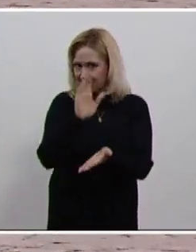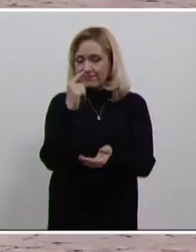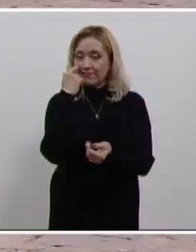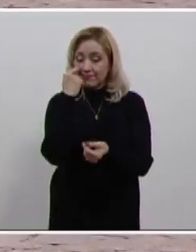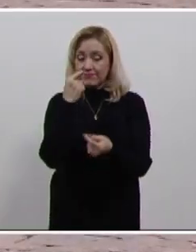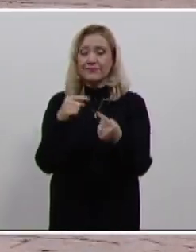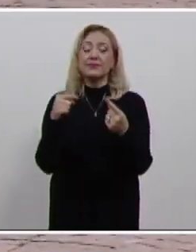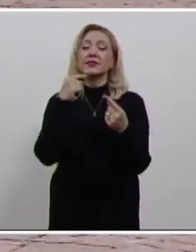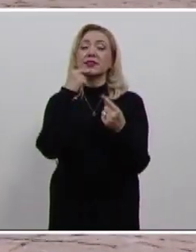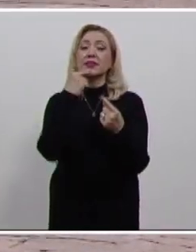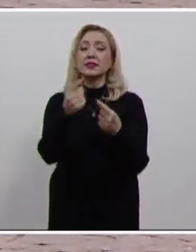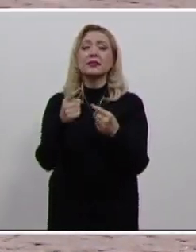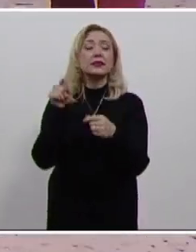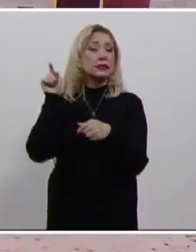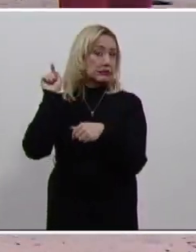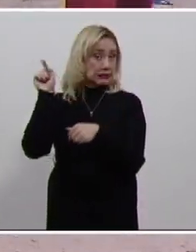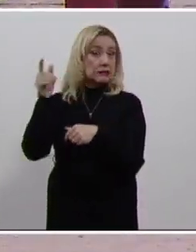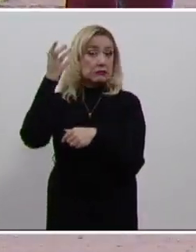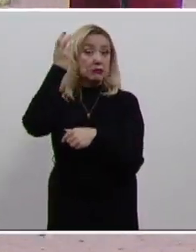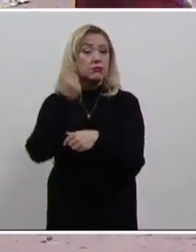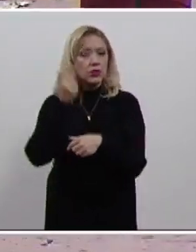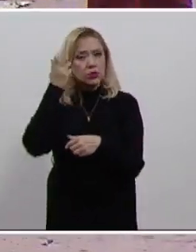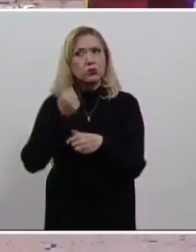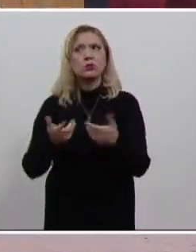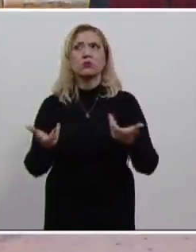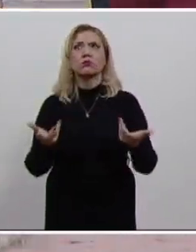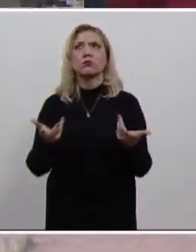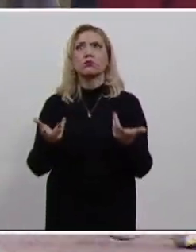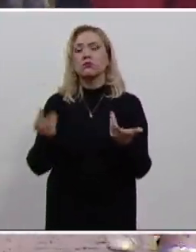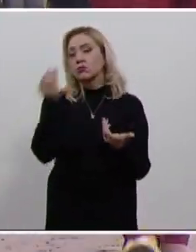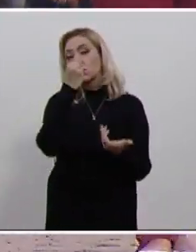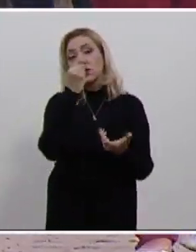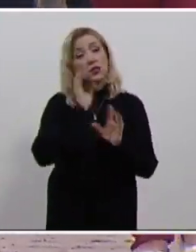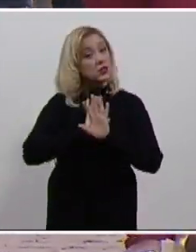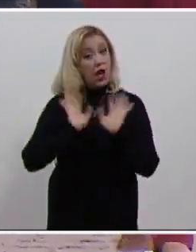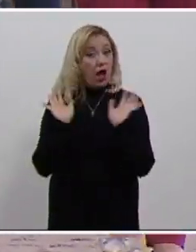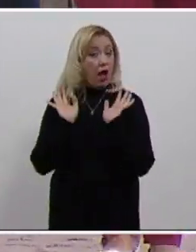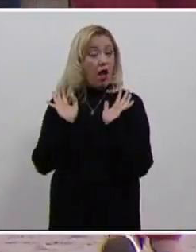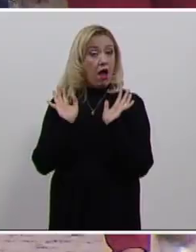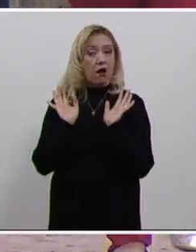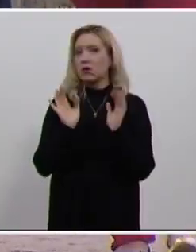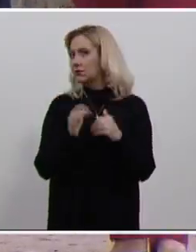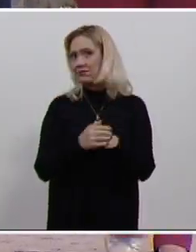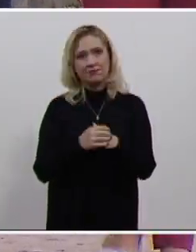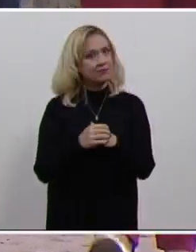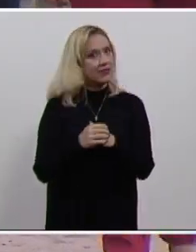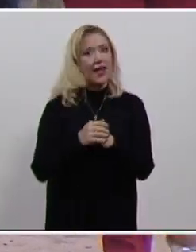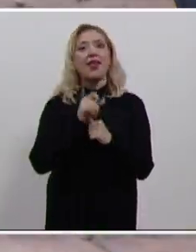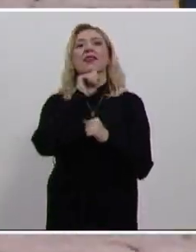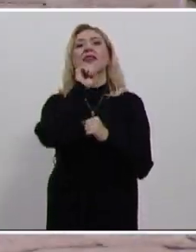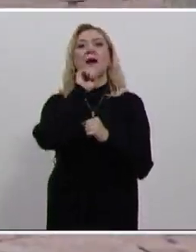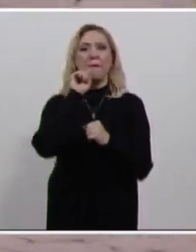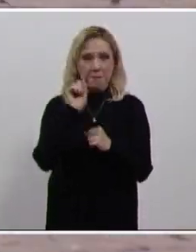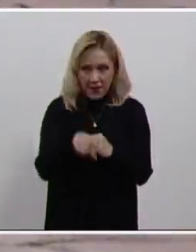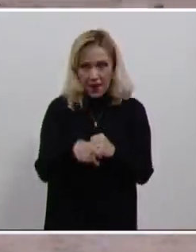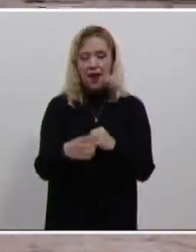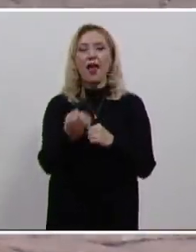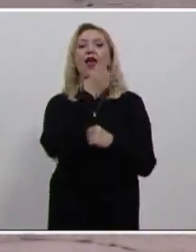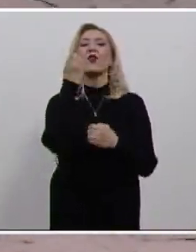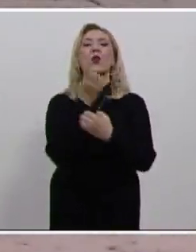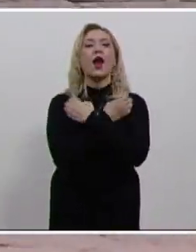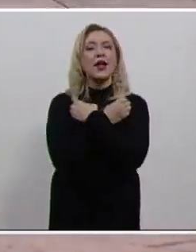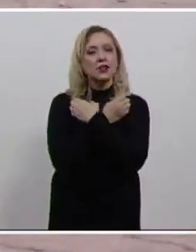que el contenido material de esta obligación va más allá del ámbito alimenticio en estricto sentido, porque también comprende educación,